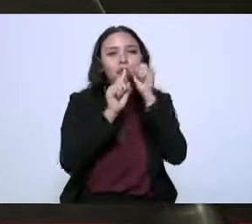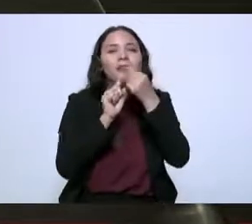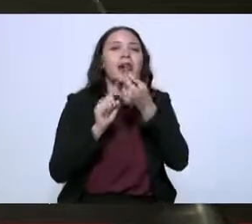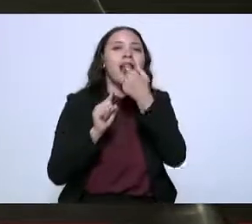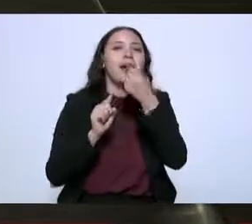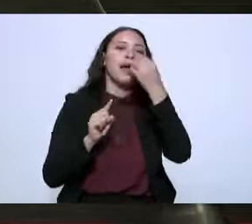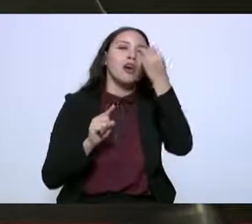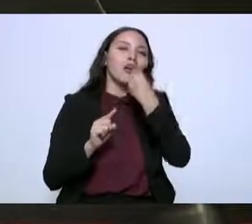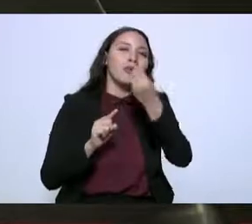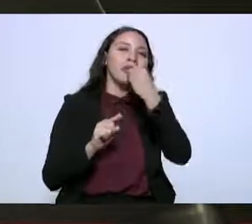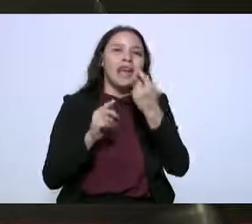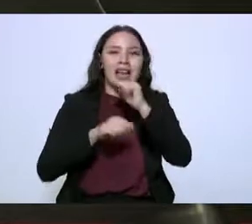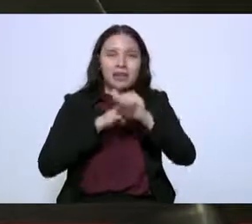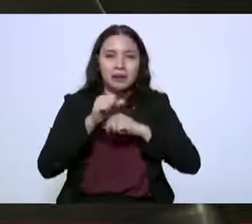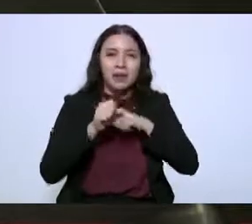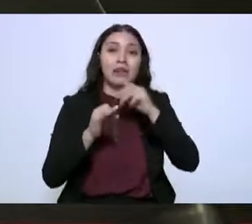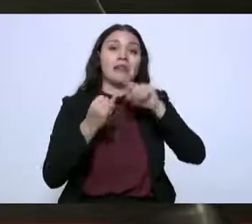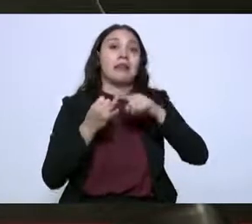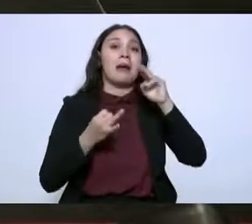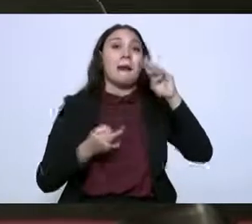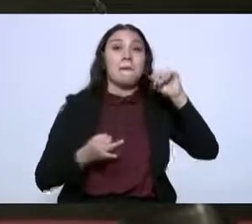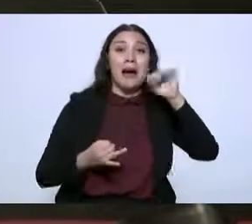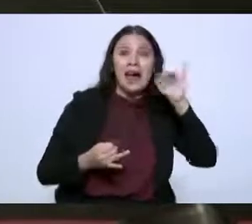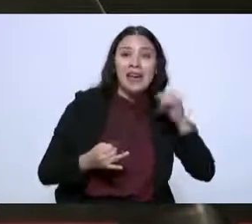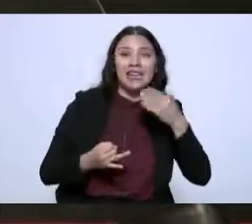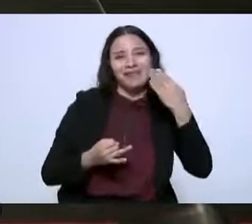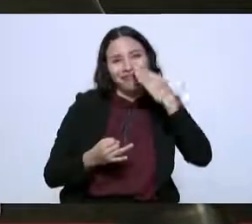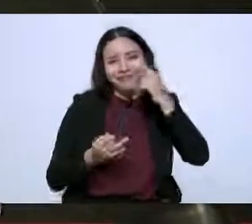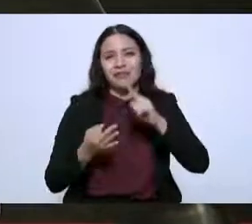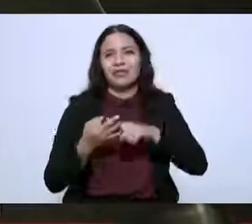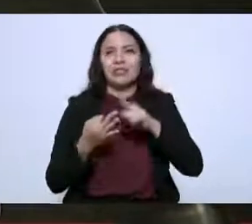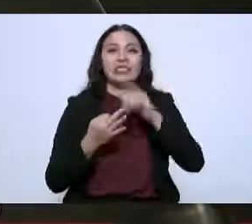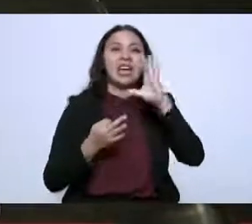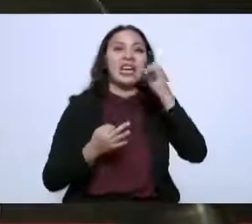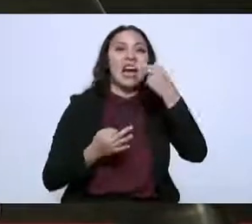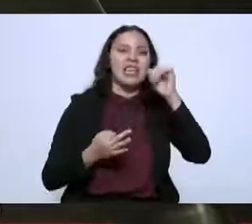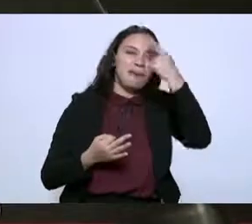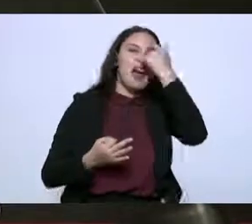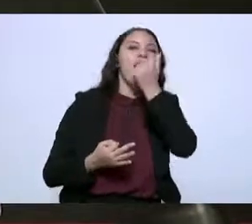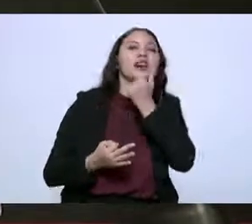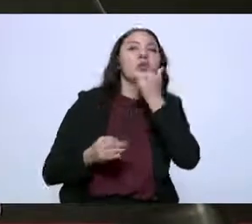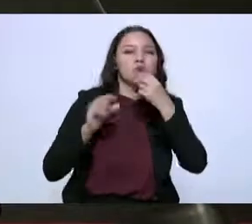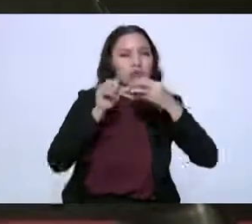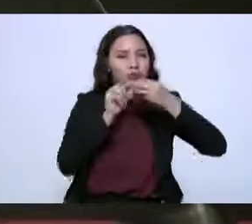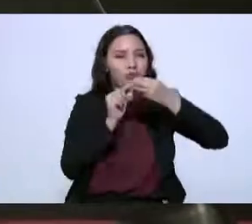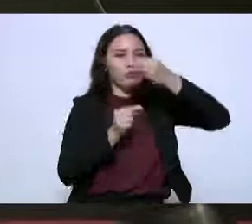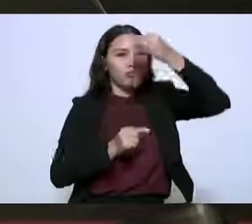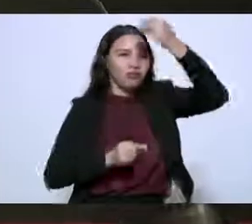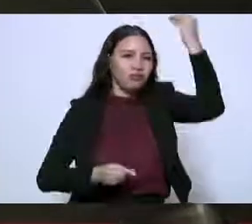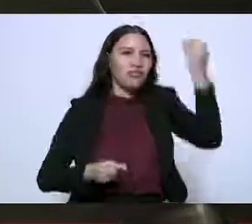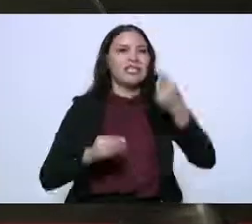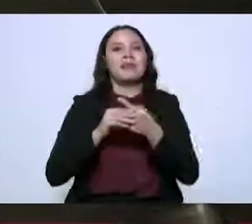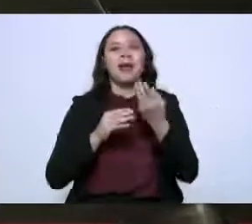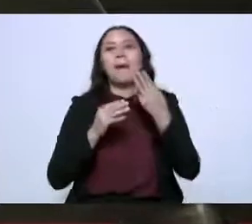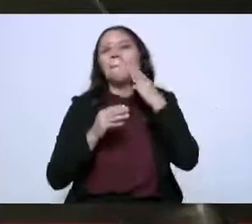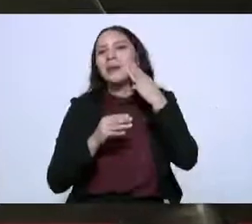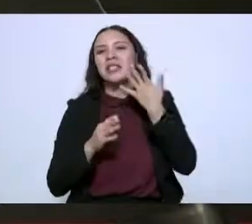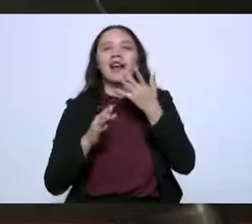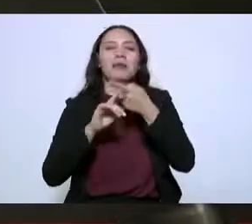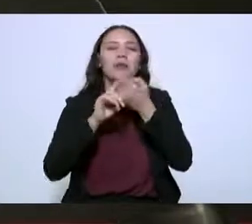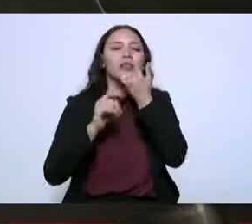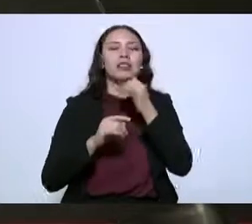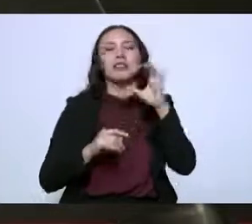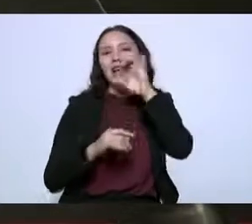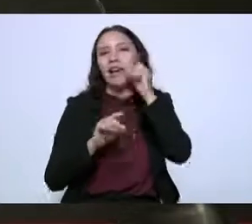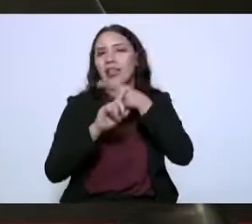productor de sorgo nacional, maíz, cítricos y caña de azúcar, por citar los más importantes. Cabe destacar